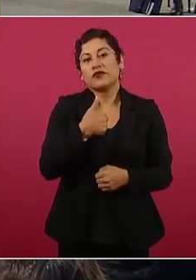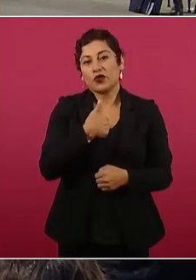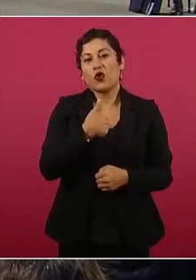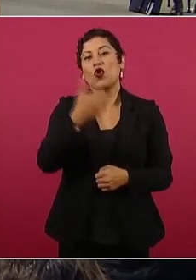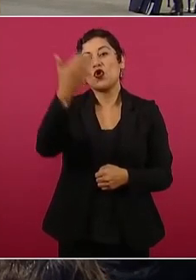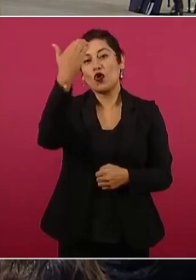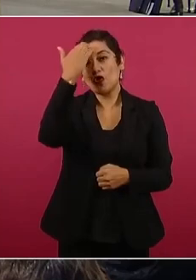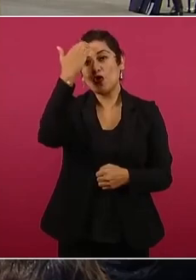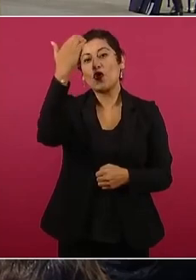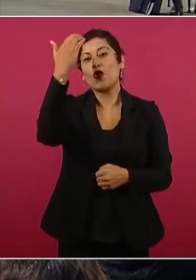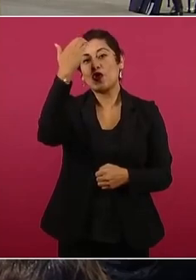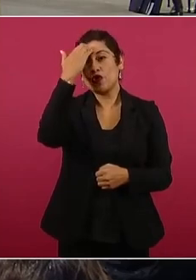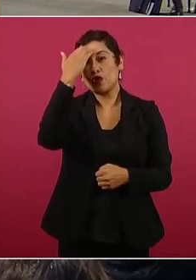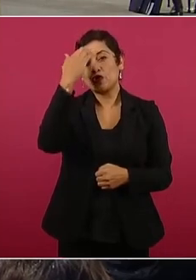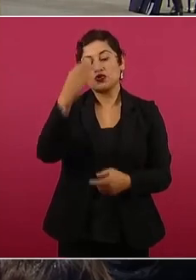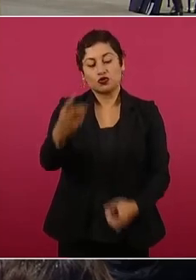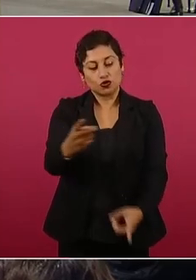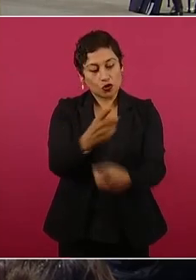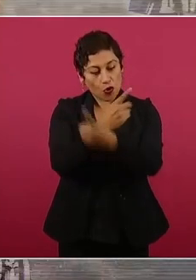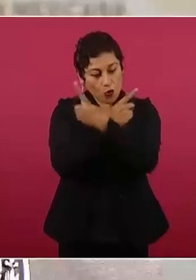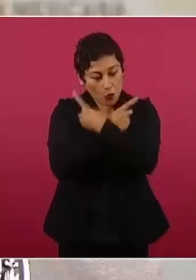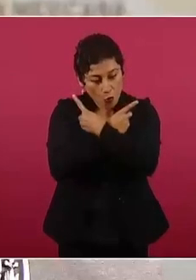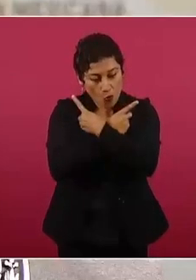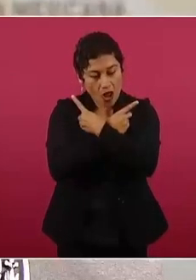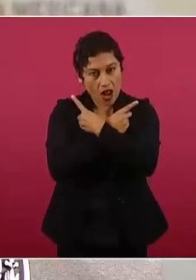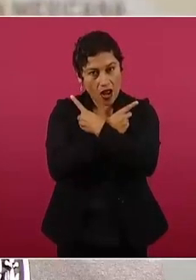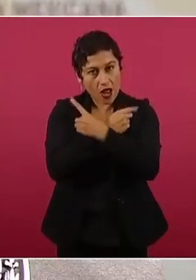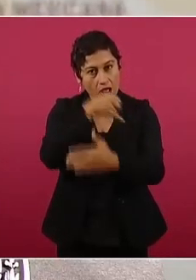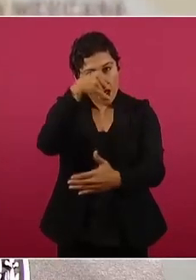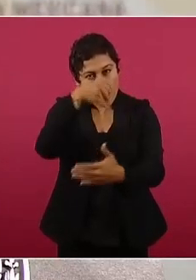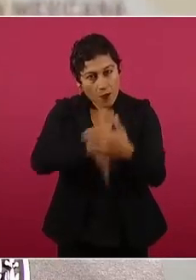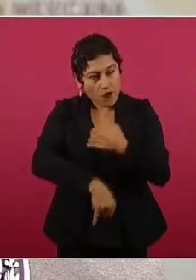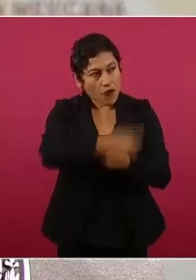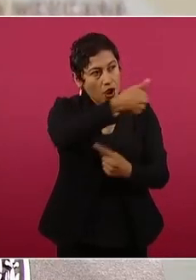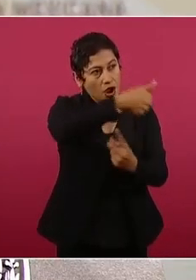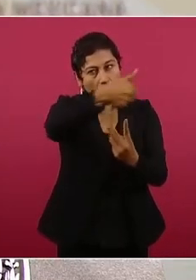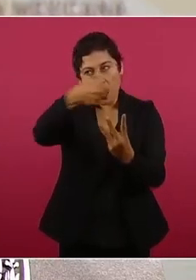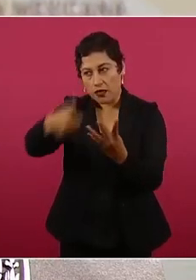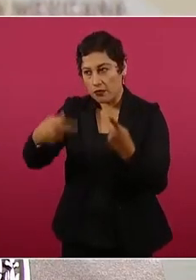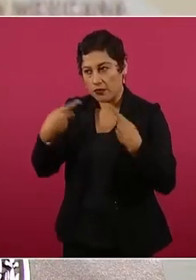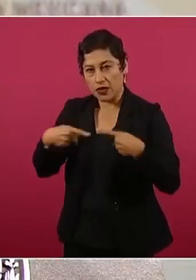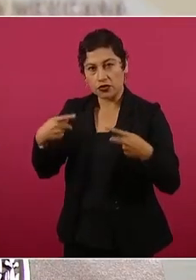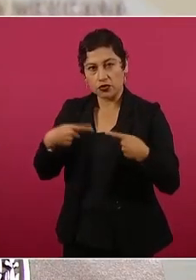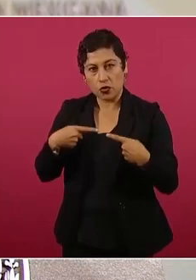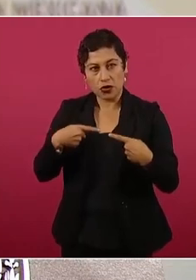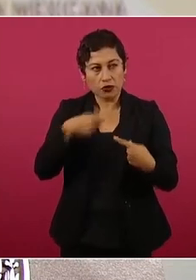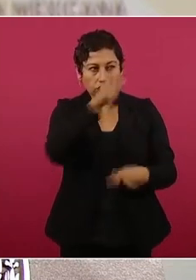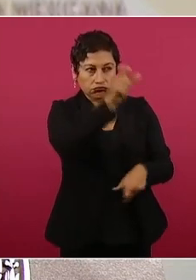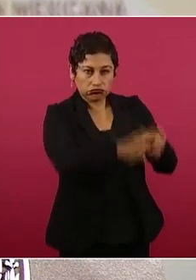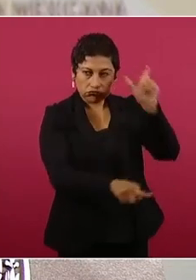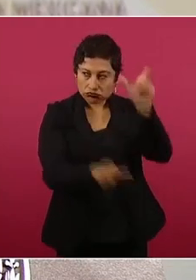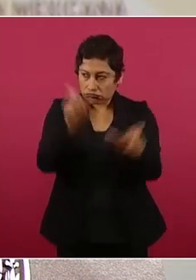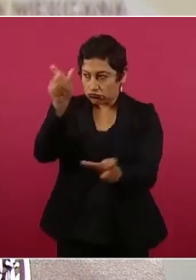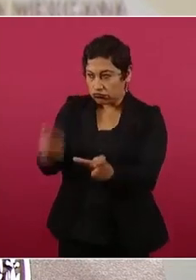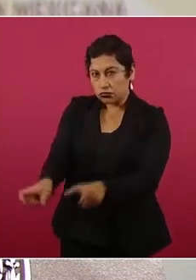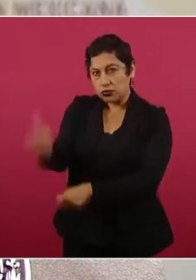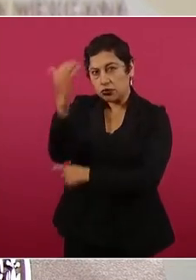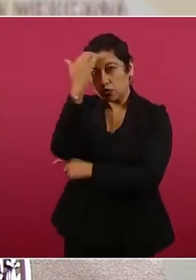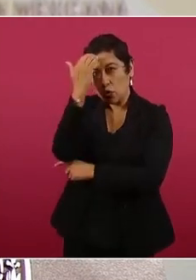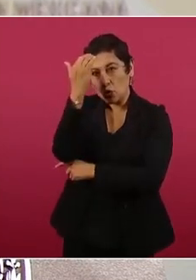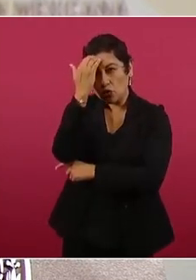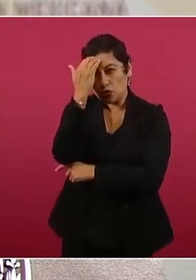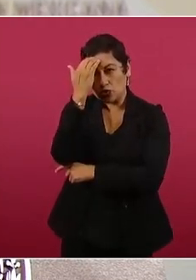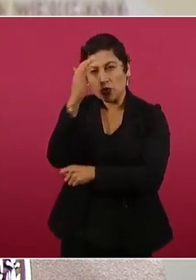de muchos servidores públicos al observar en sus